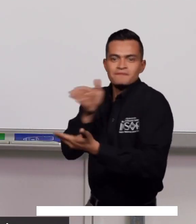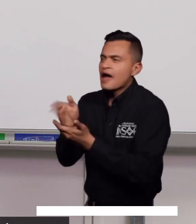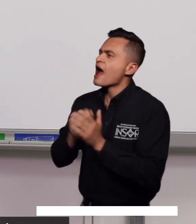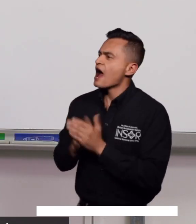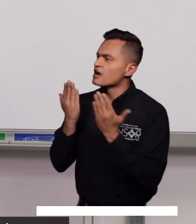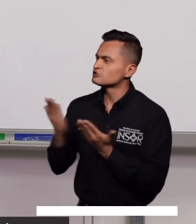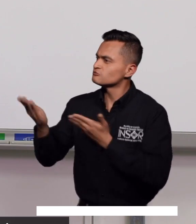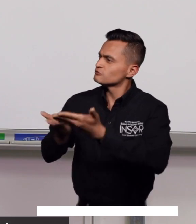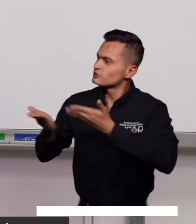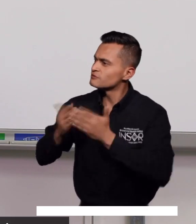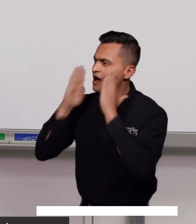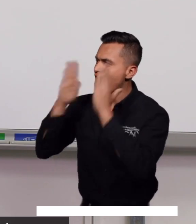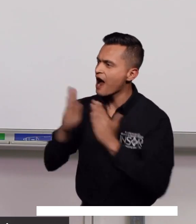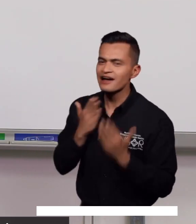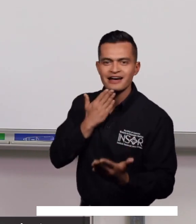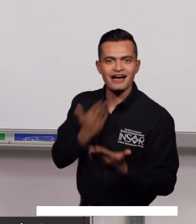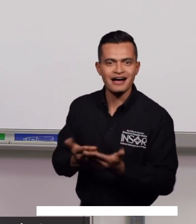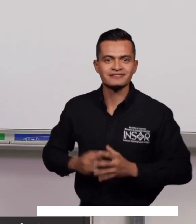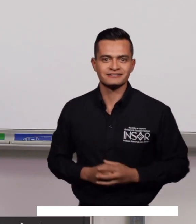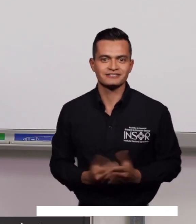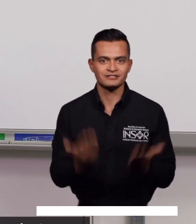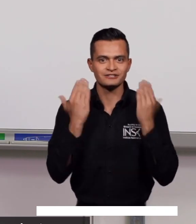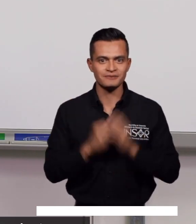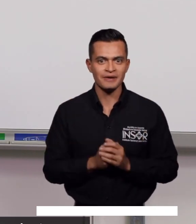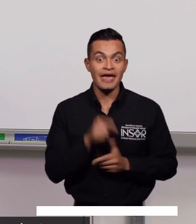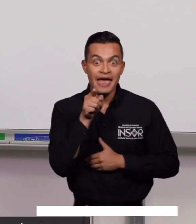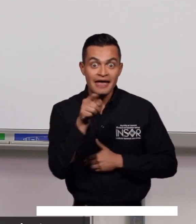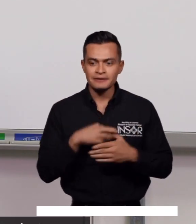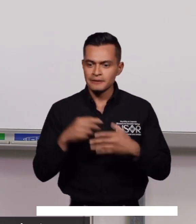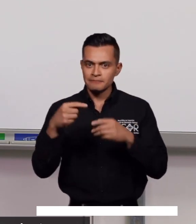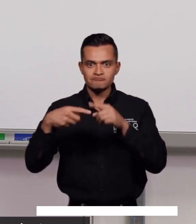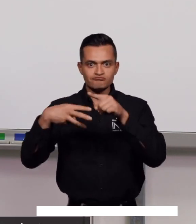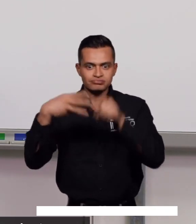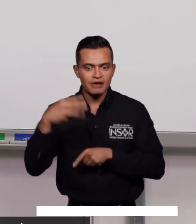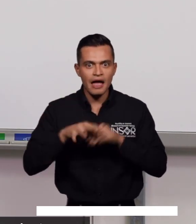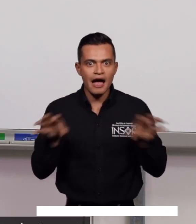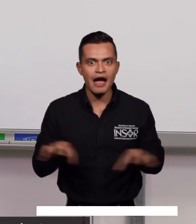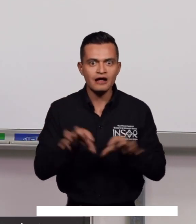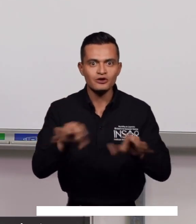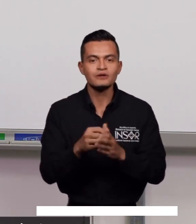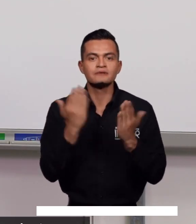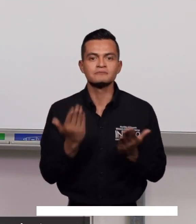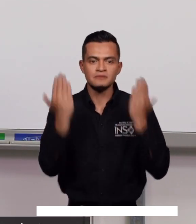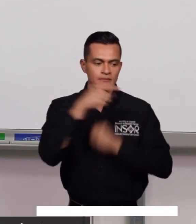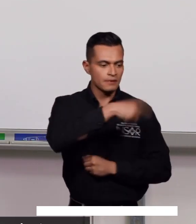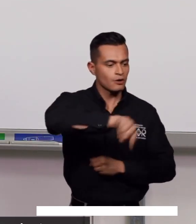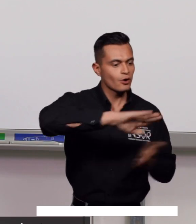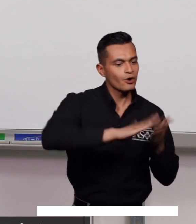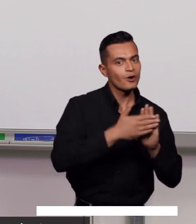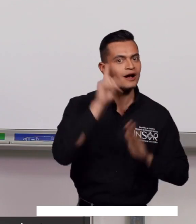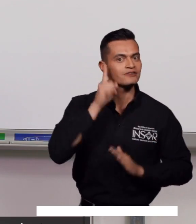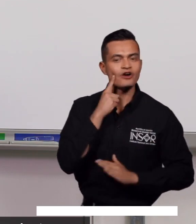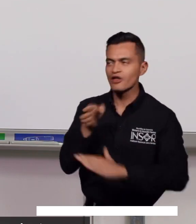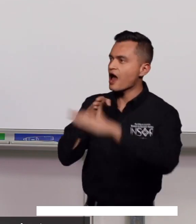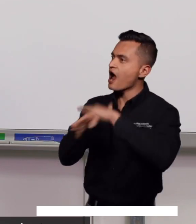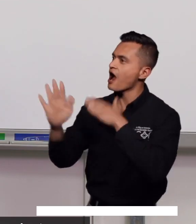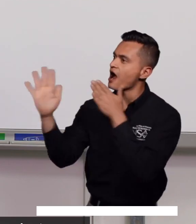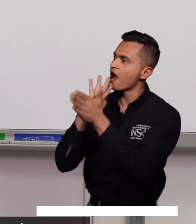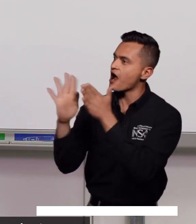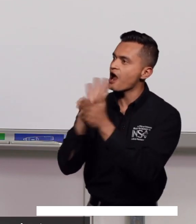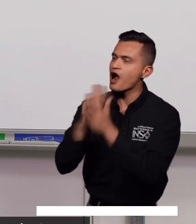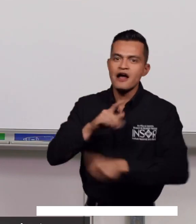instituciones y beneficiarse de sus servicios. De esta manera logramos que la población sorda tenga un acceso a la información